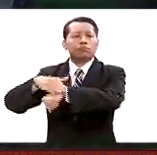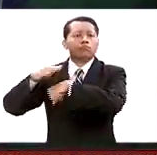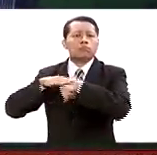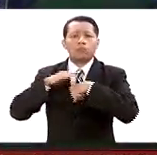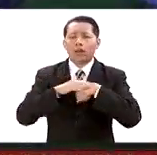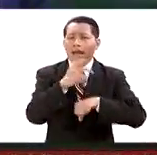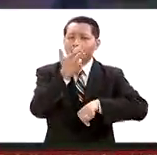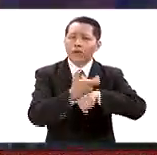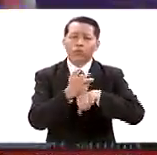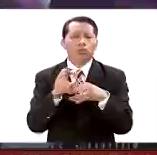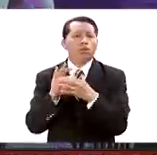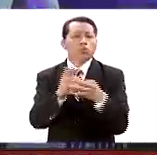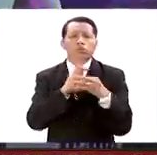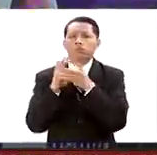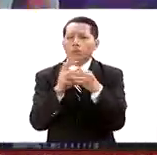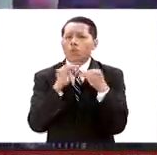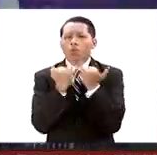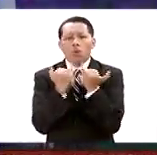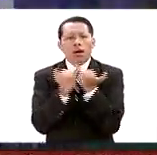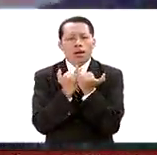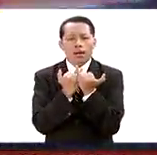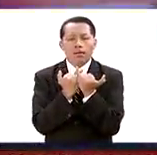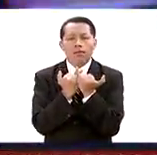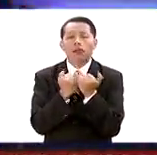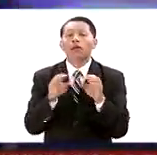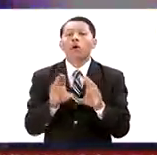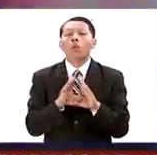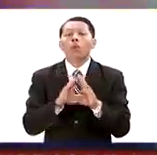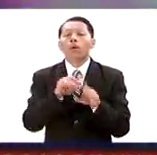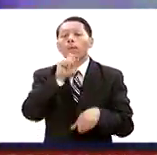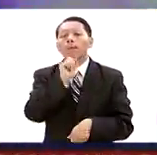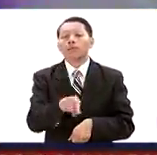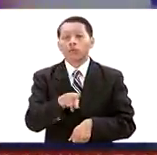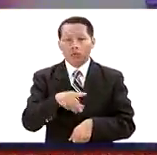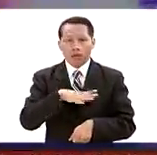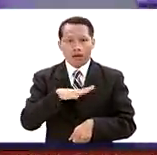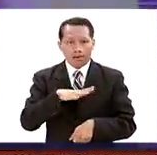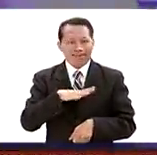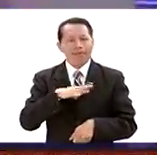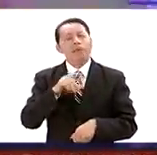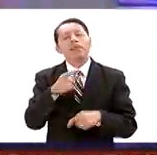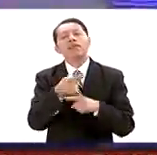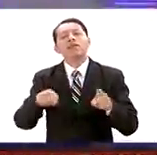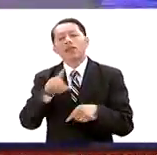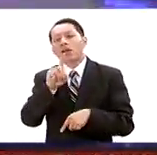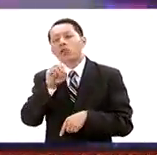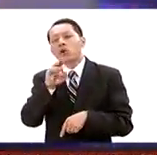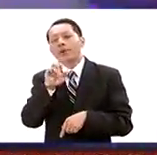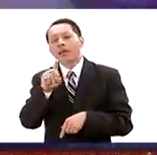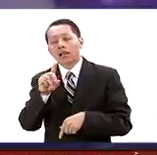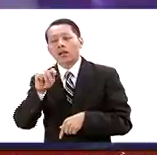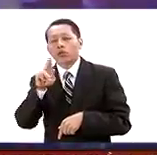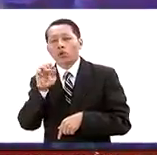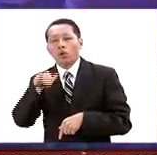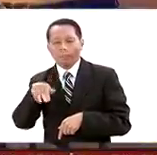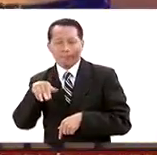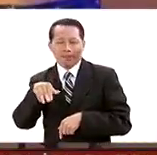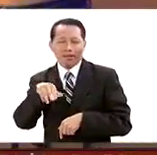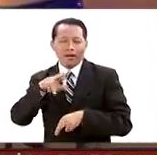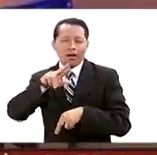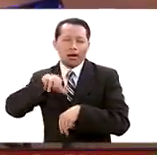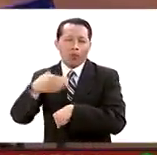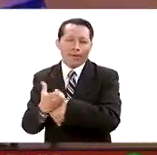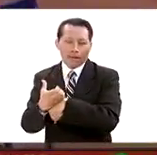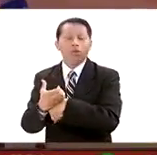mucho más agresiva, como lo vimos, el aspirante presidencial republicano, Donald Trump, pidió la renuncia del presidente